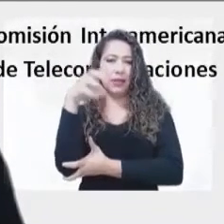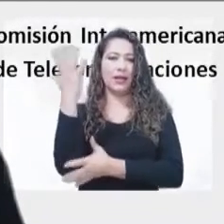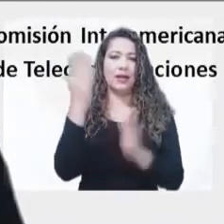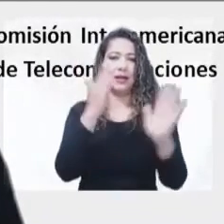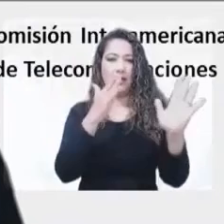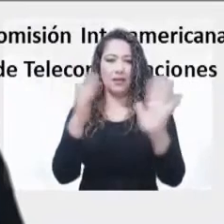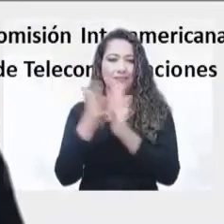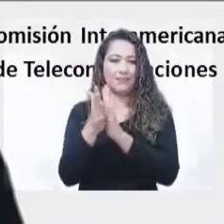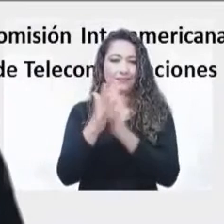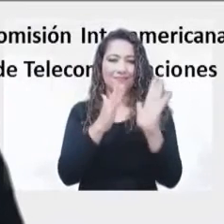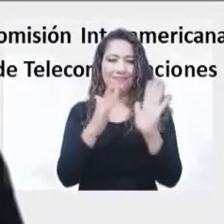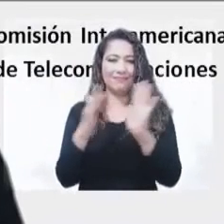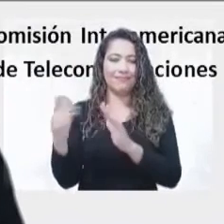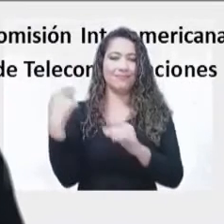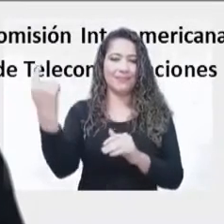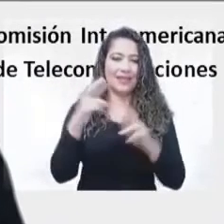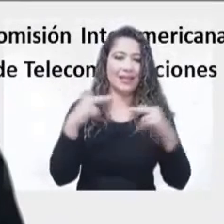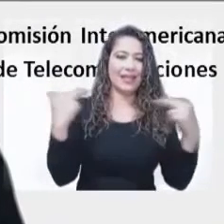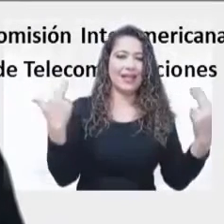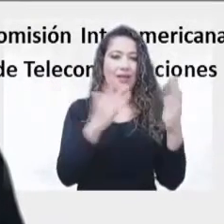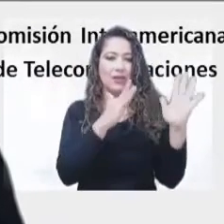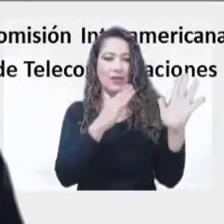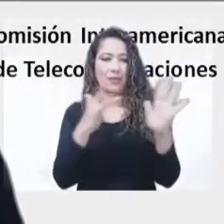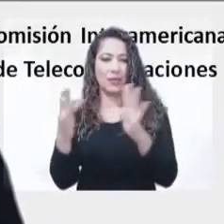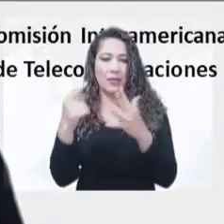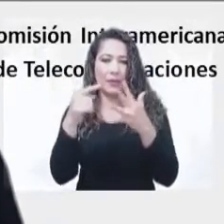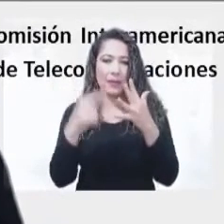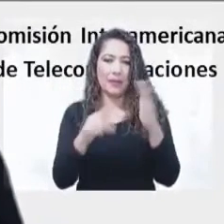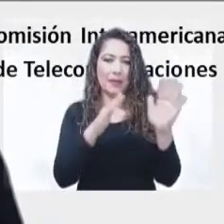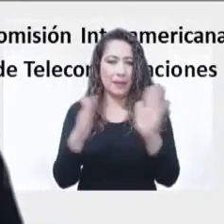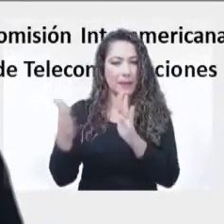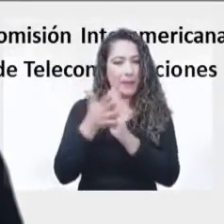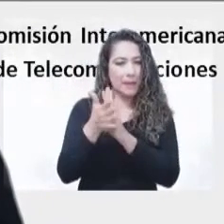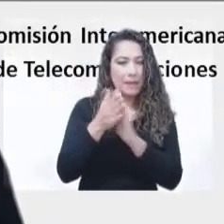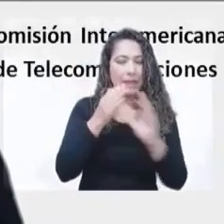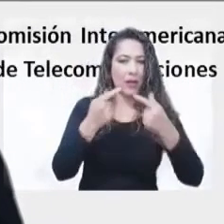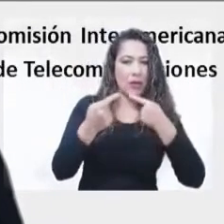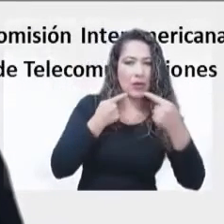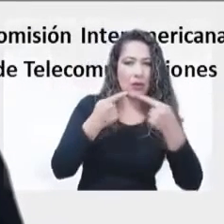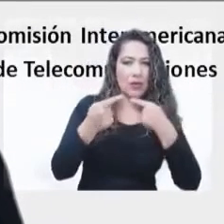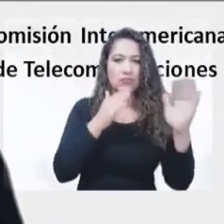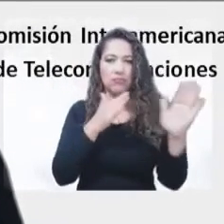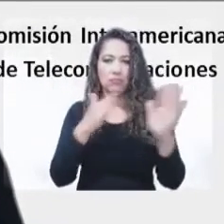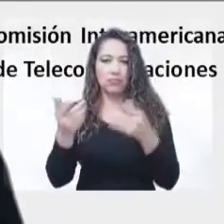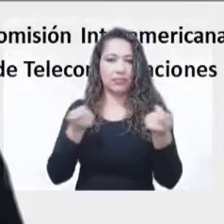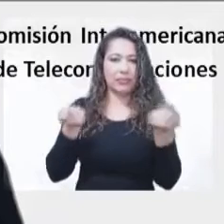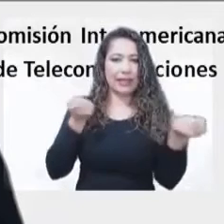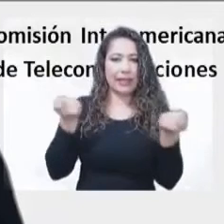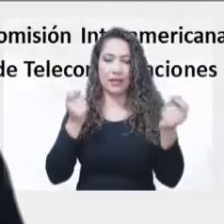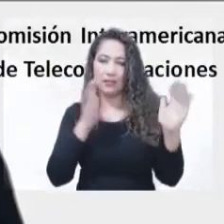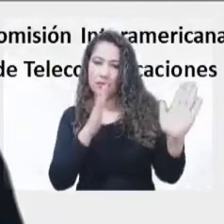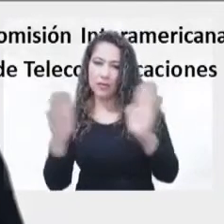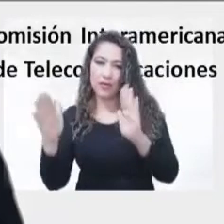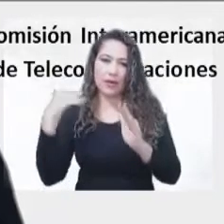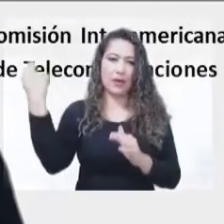reunión se dio continuidad al debate y a la cooperación regional en cuestiones relacionadas con la planificación,